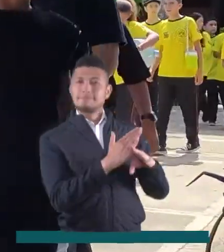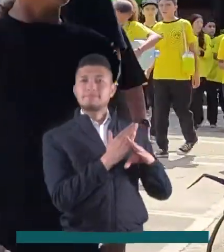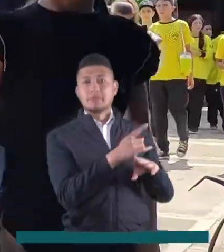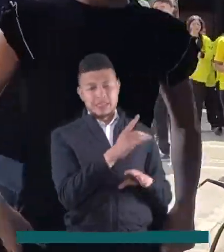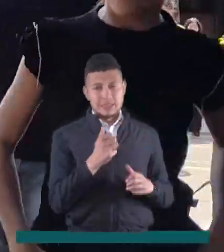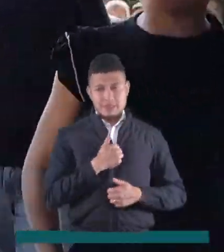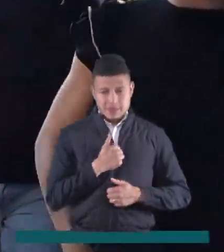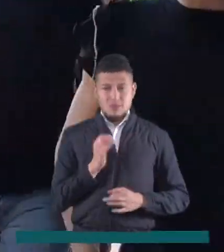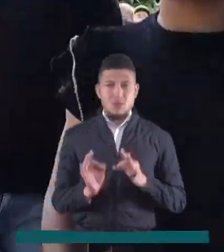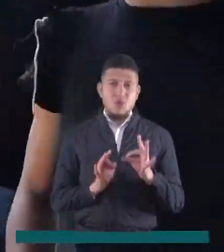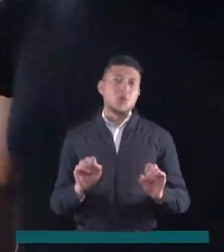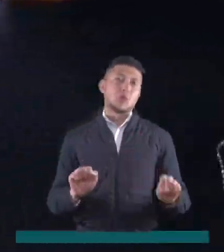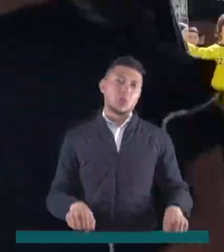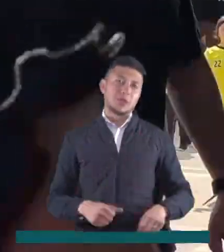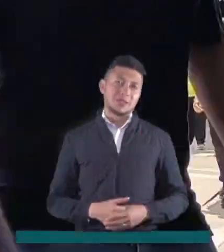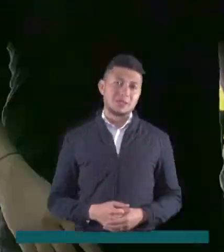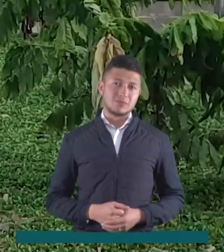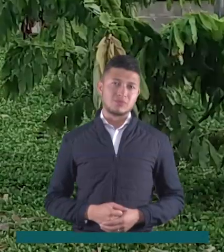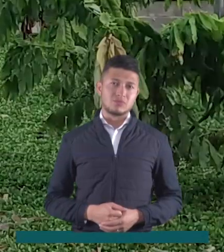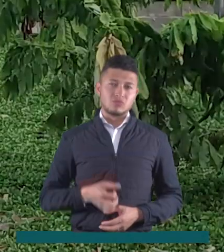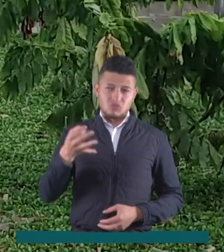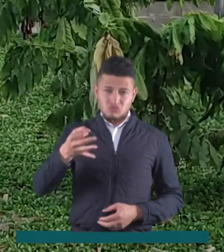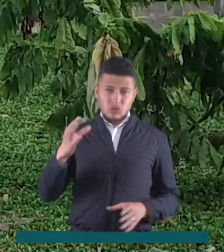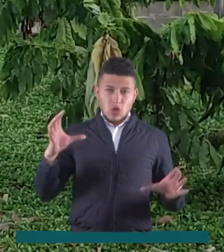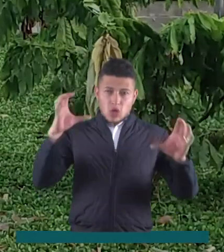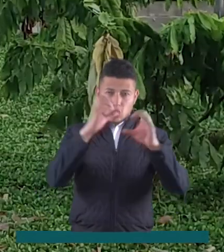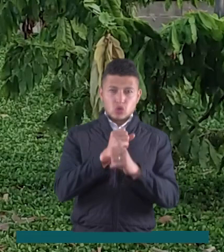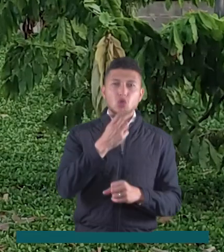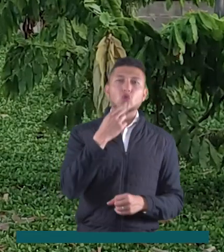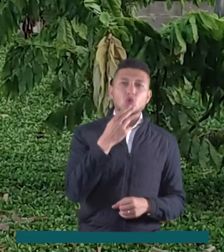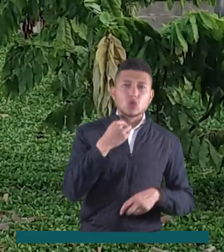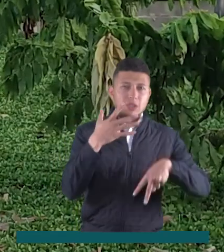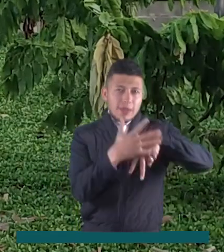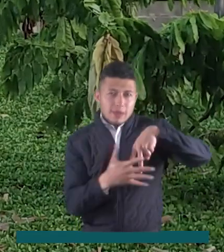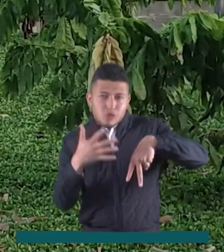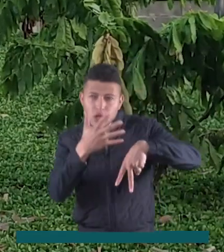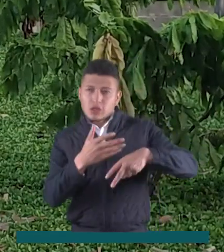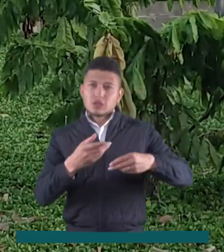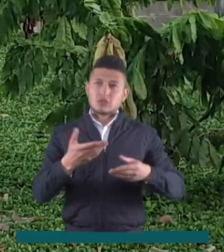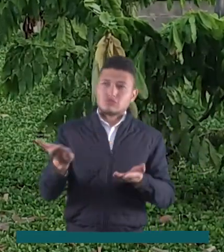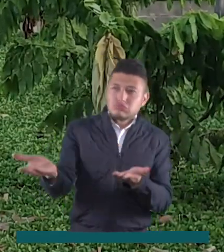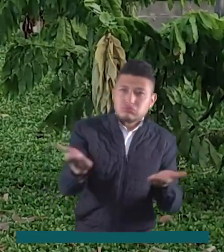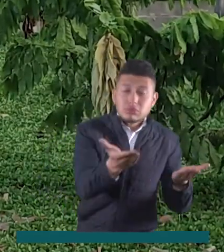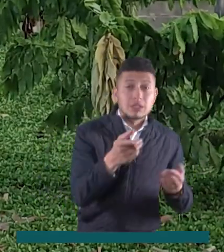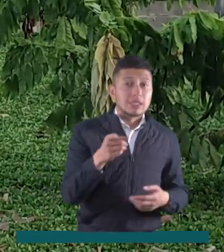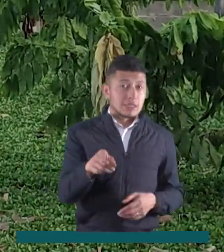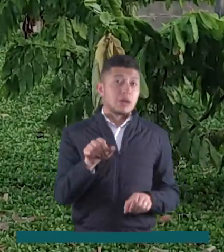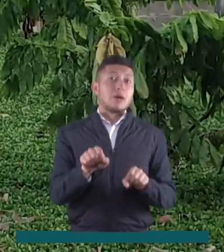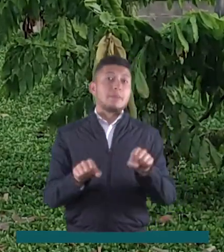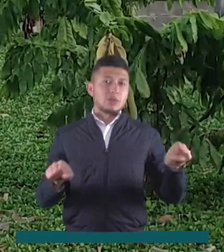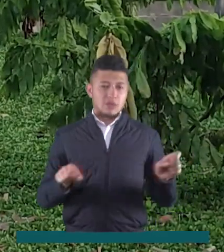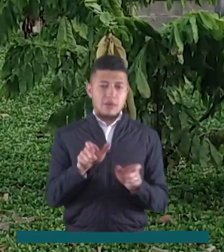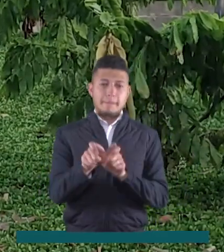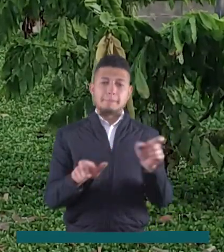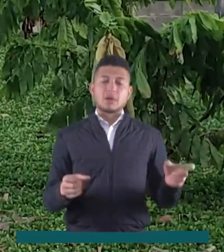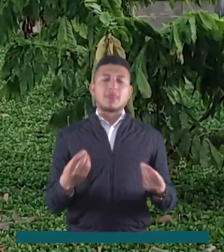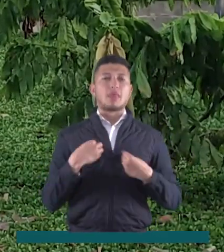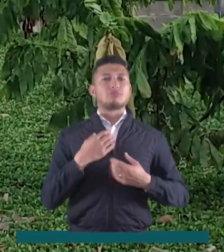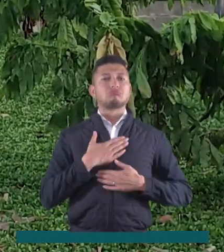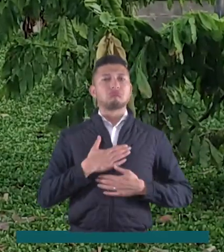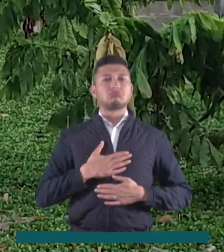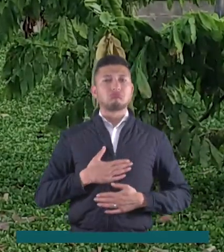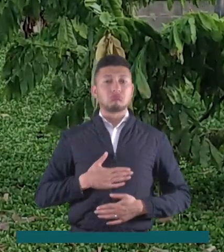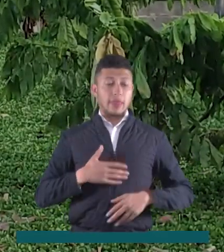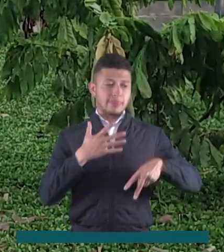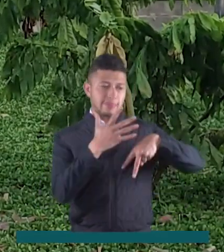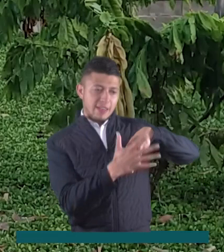también son otras formas de autocuidarnos. La tradicional noche de los dulces y de los disfraces también puede convertirse en una oportunidad de escape para muchas